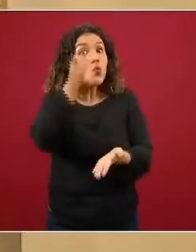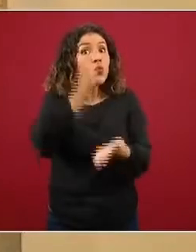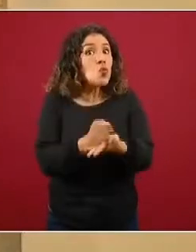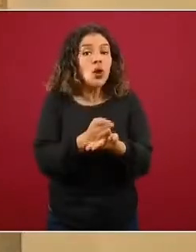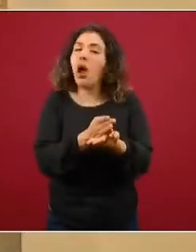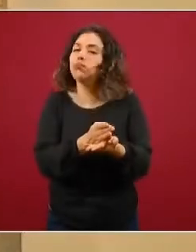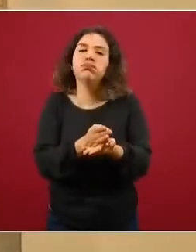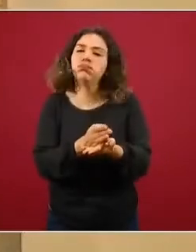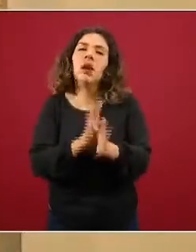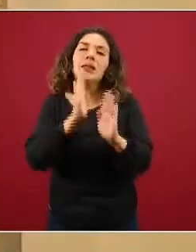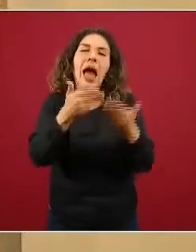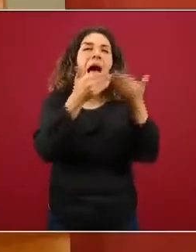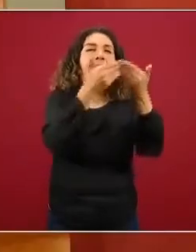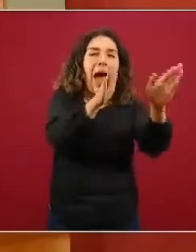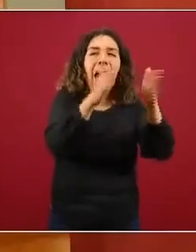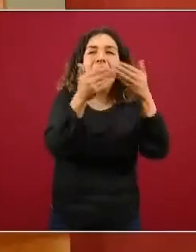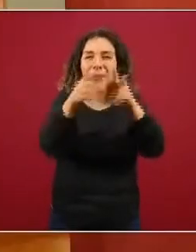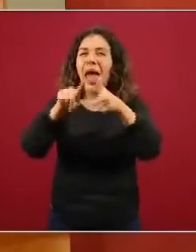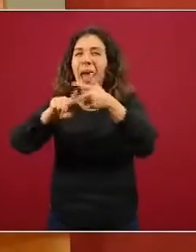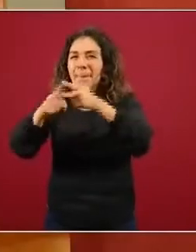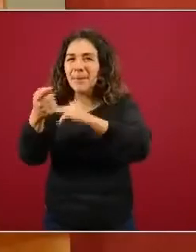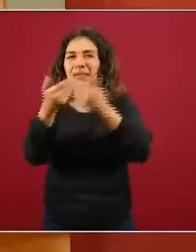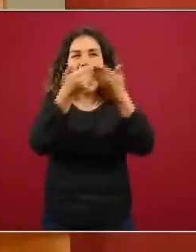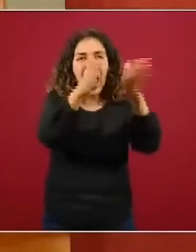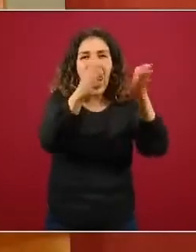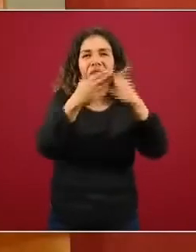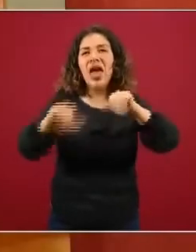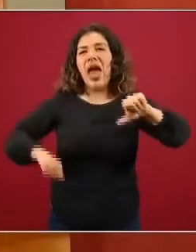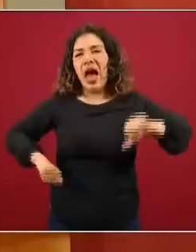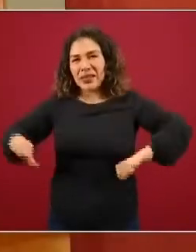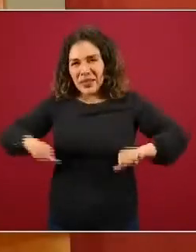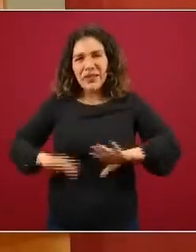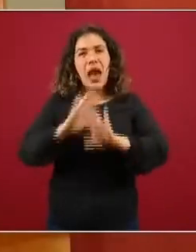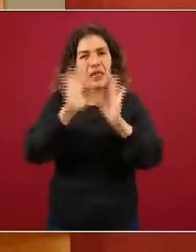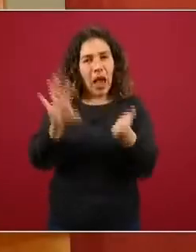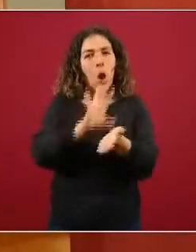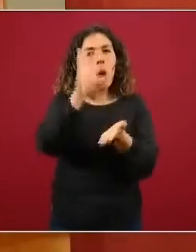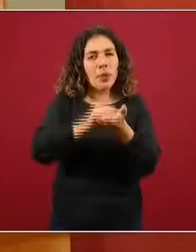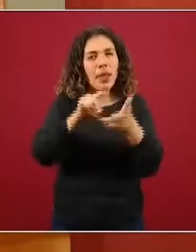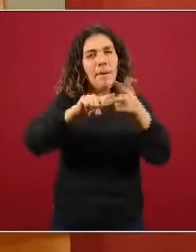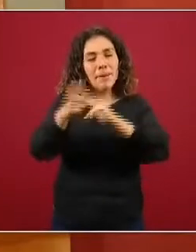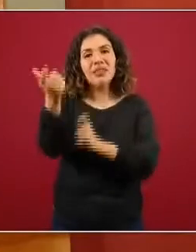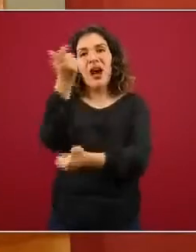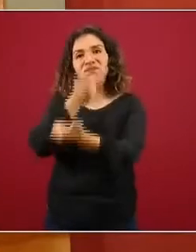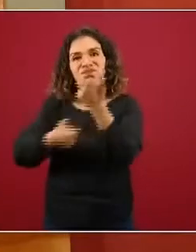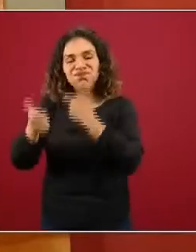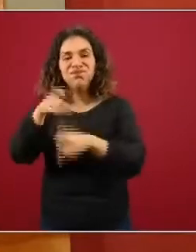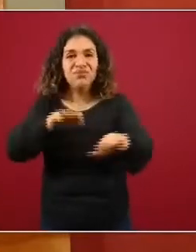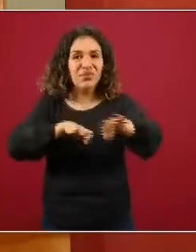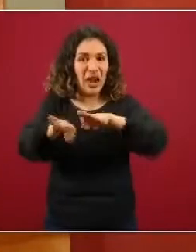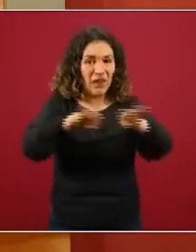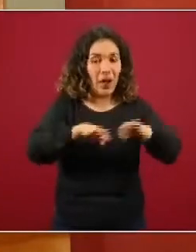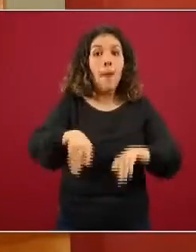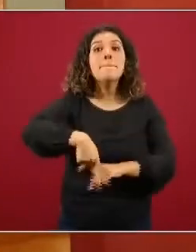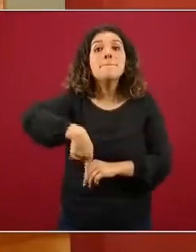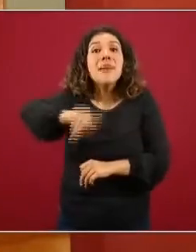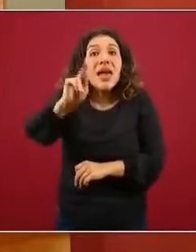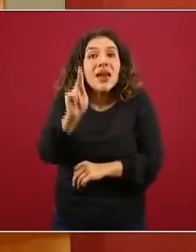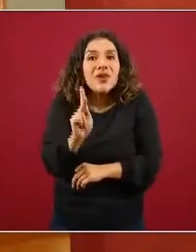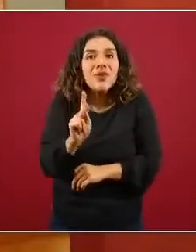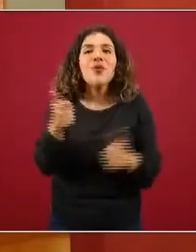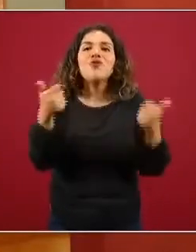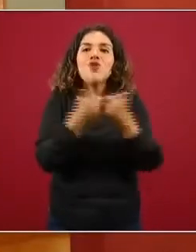únicas que se están realizando. Se realizan todas las actividades económicas en el Estado, pero con una